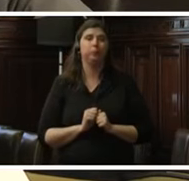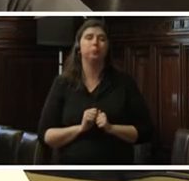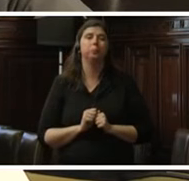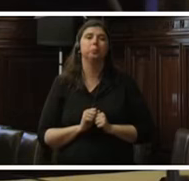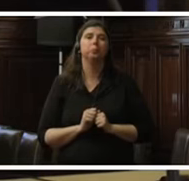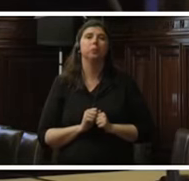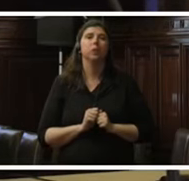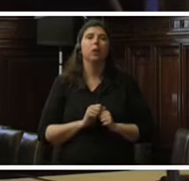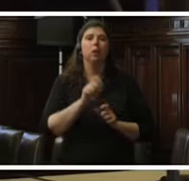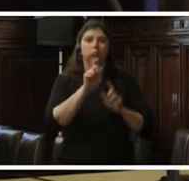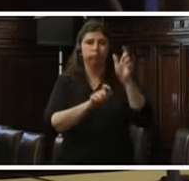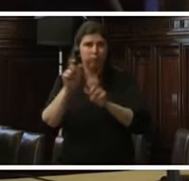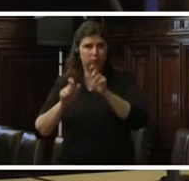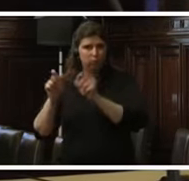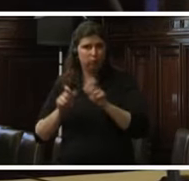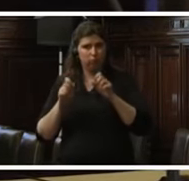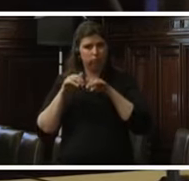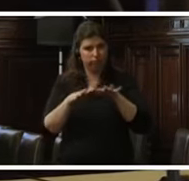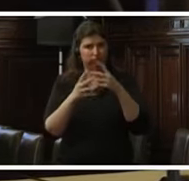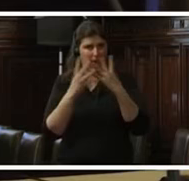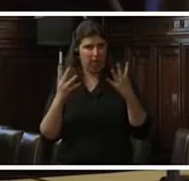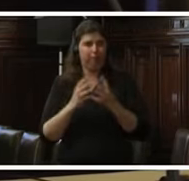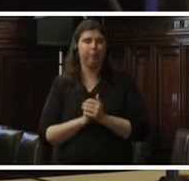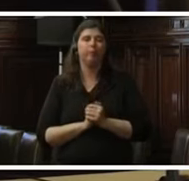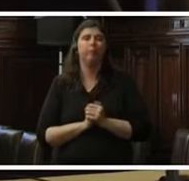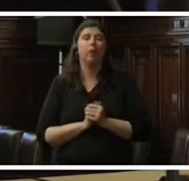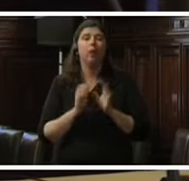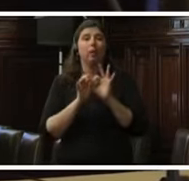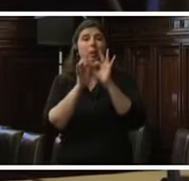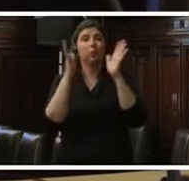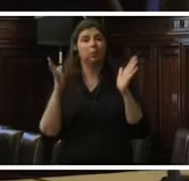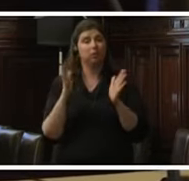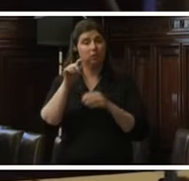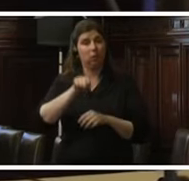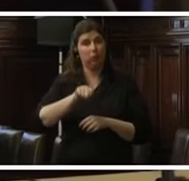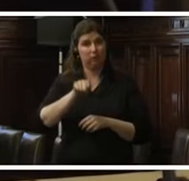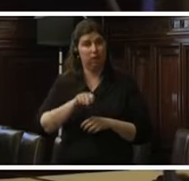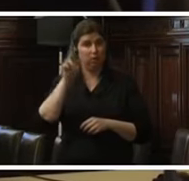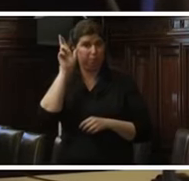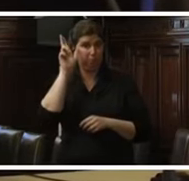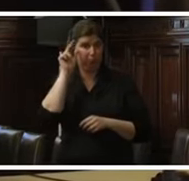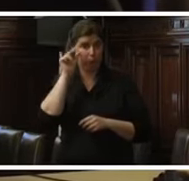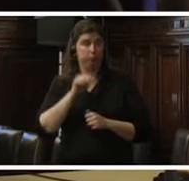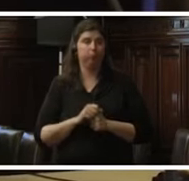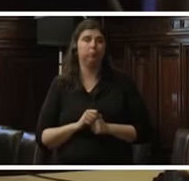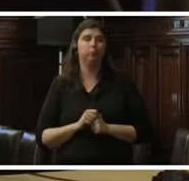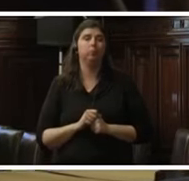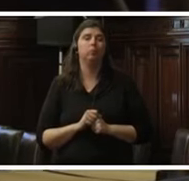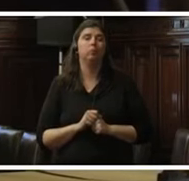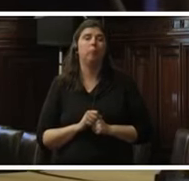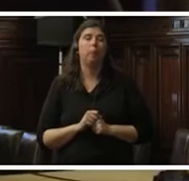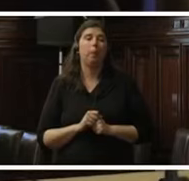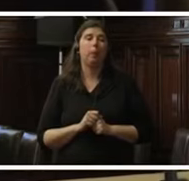el público en general. La independencia judicial en el Perú es un